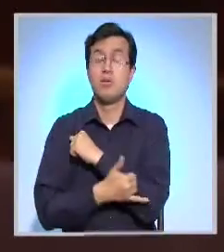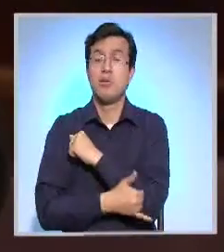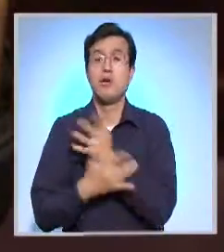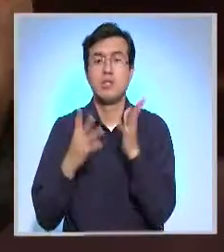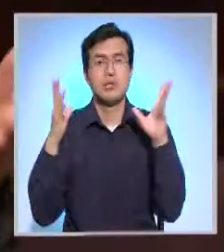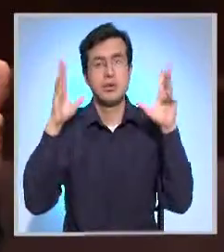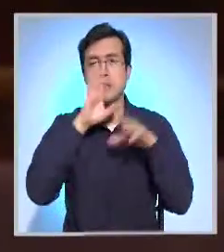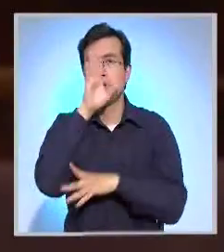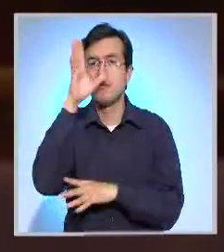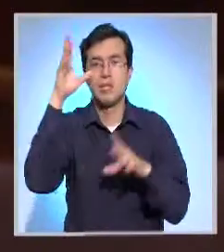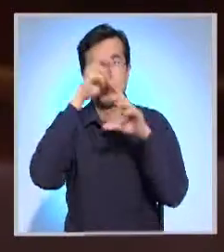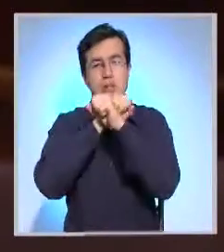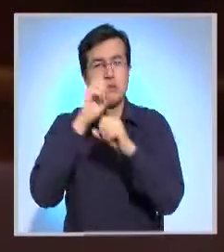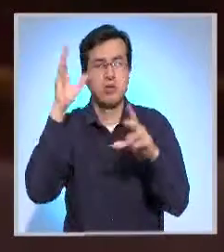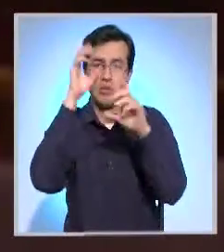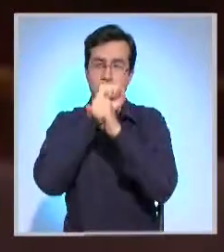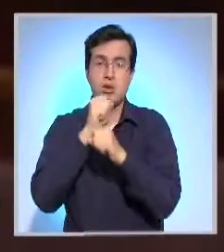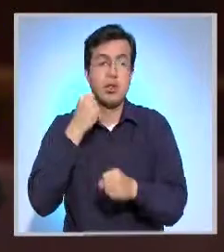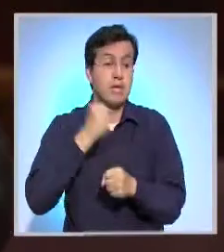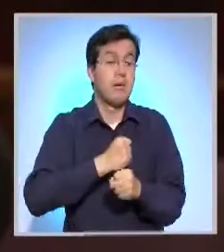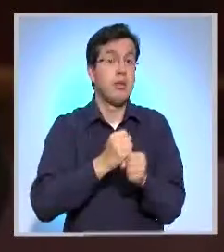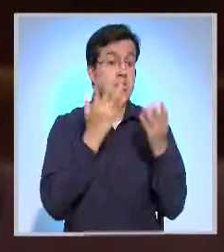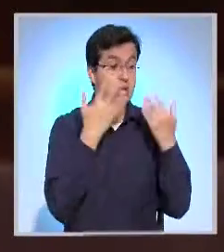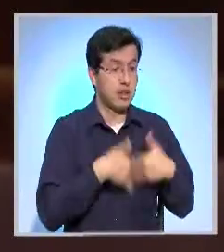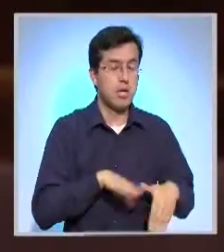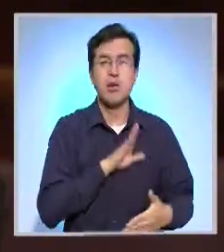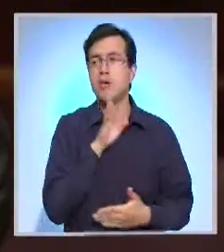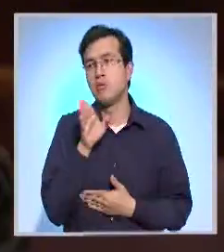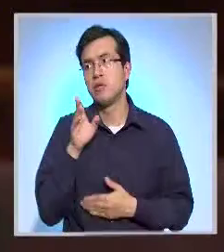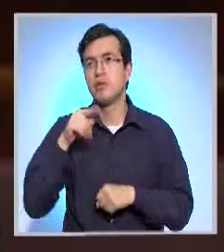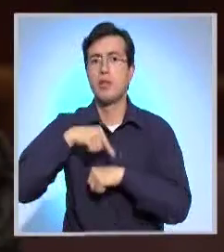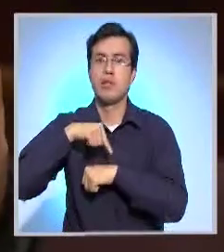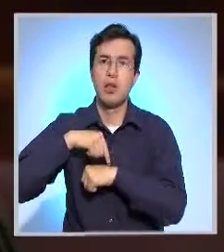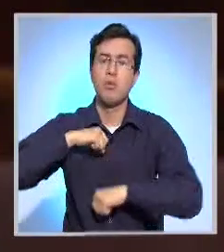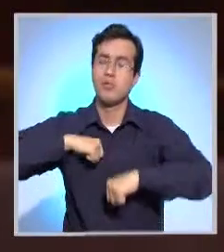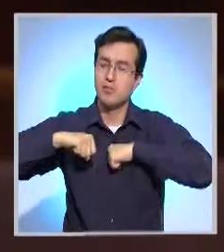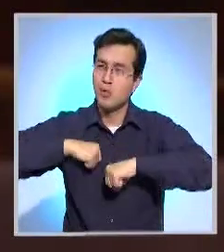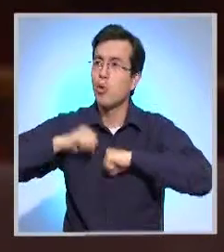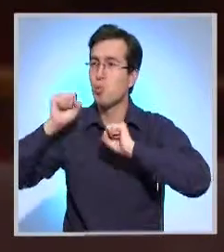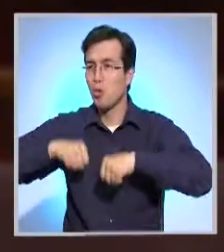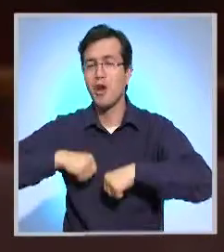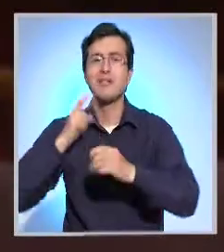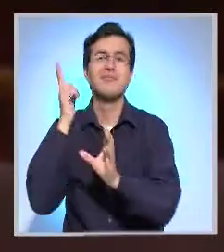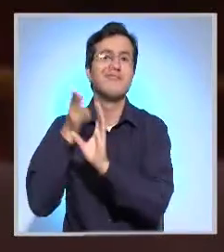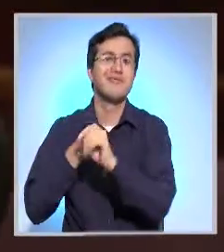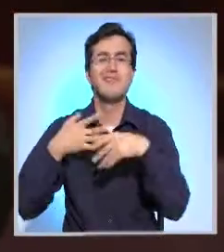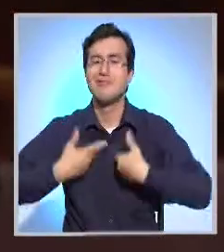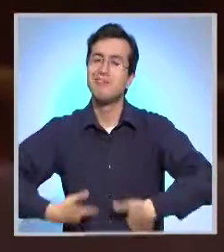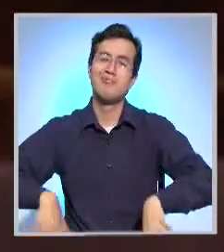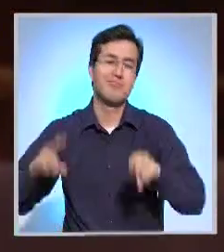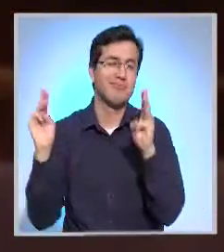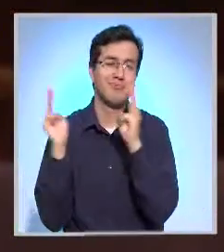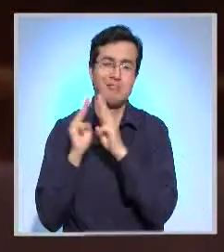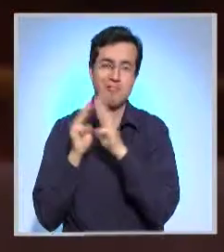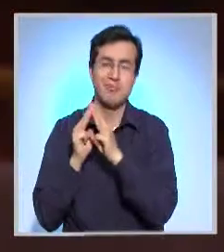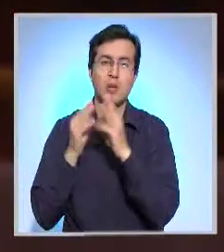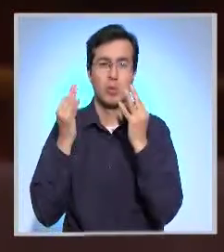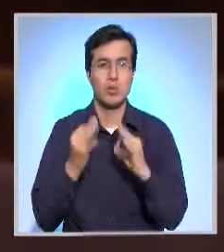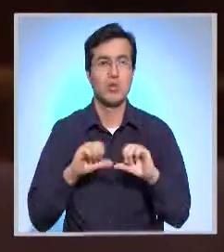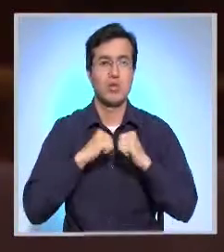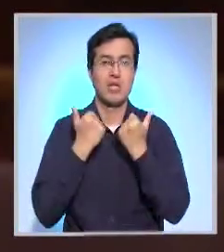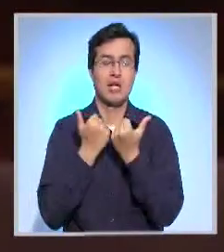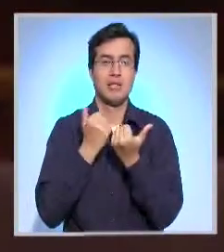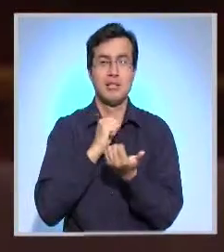la noche, porque es una hora en la cual ellos después de su trabajo tienen tiempo para ir y poder participar de cualquier evento que desde la Asamblea